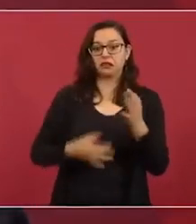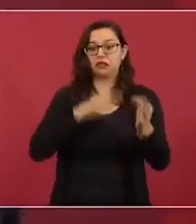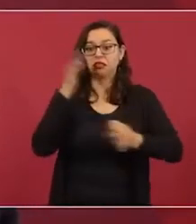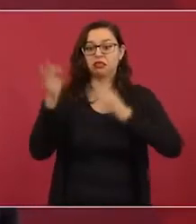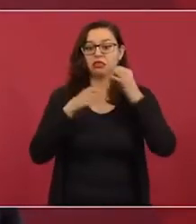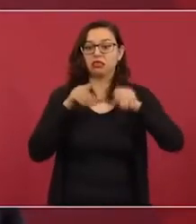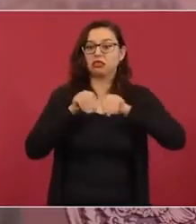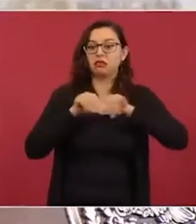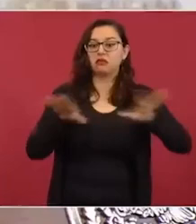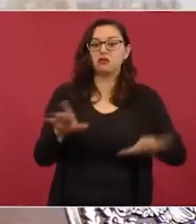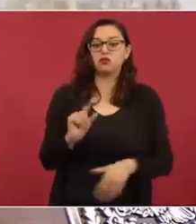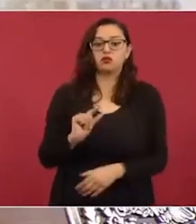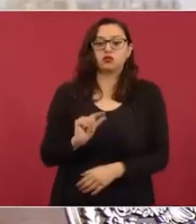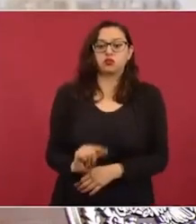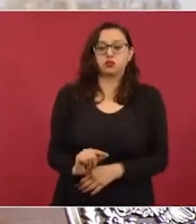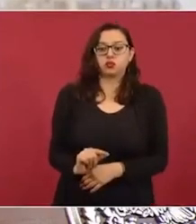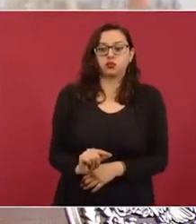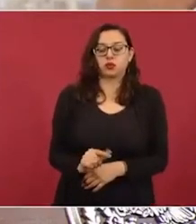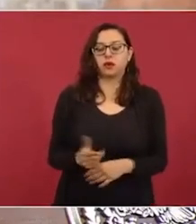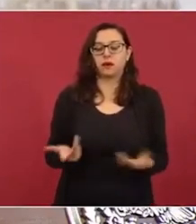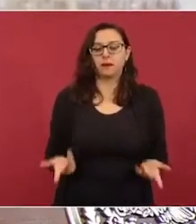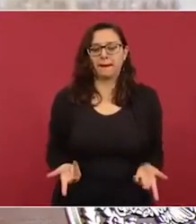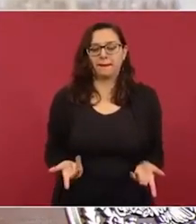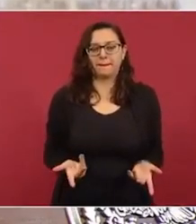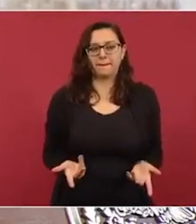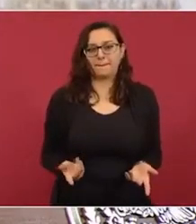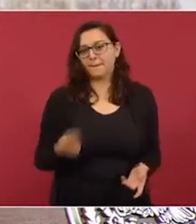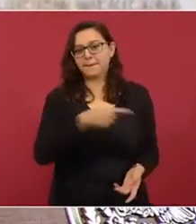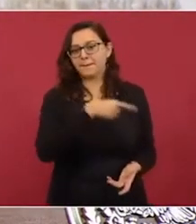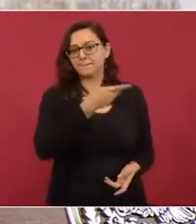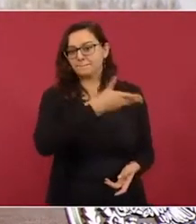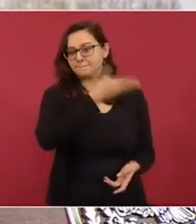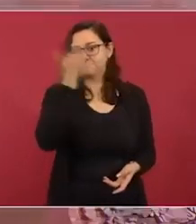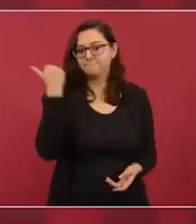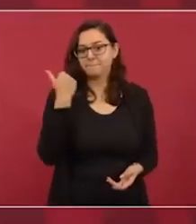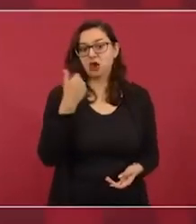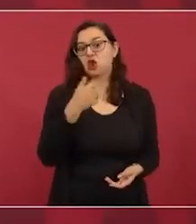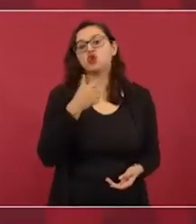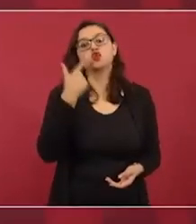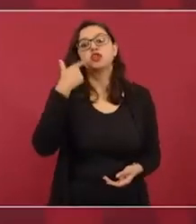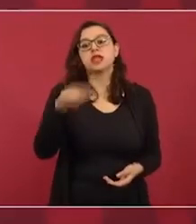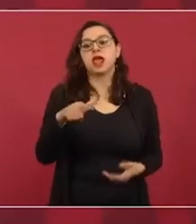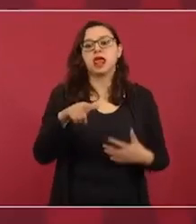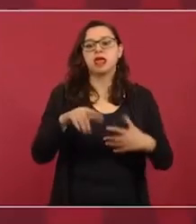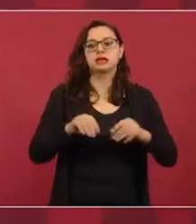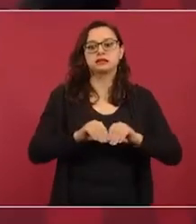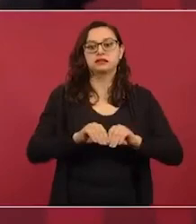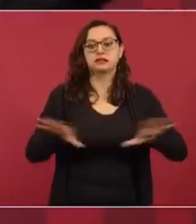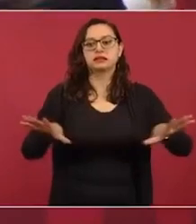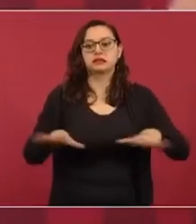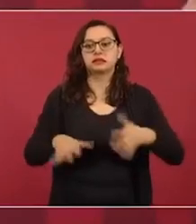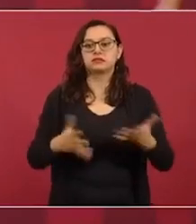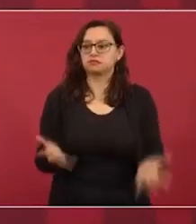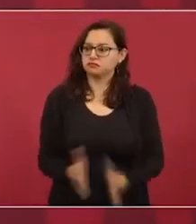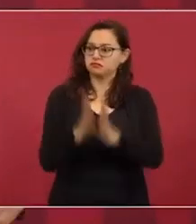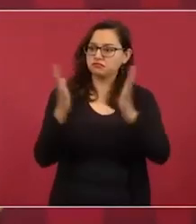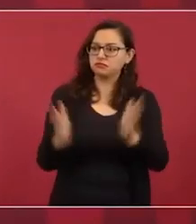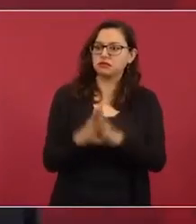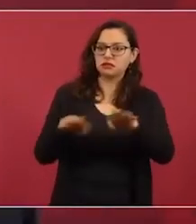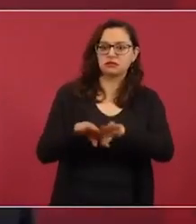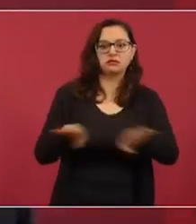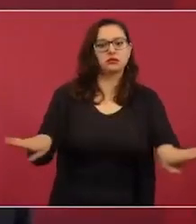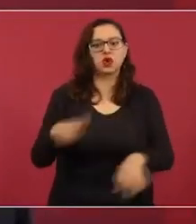de que va a haber una consulta, un ejercicio democrático.